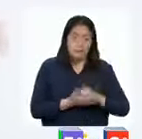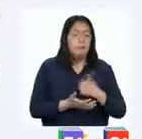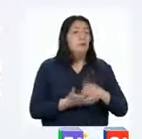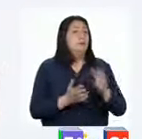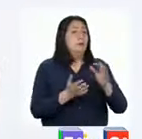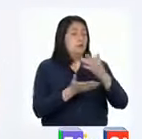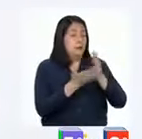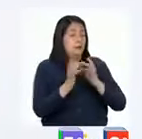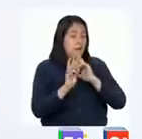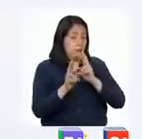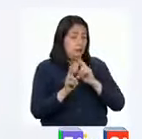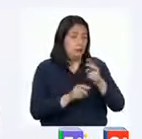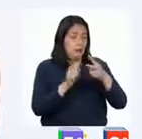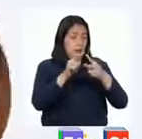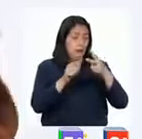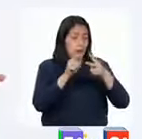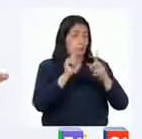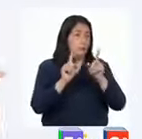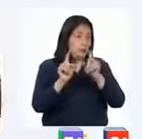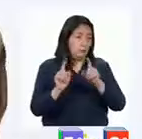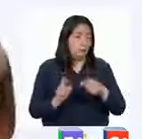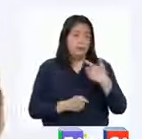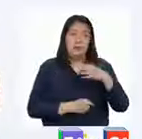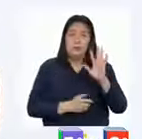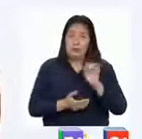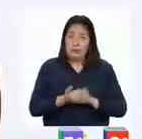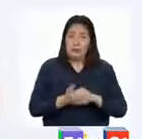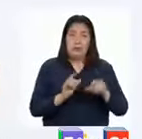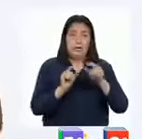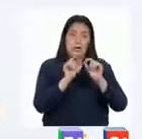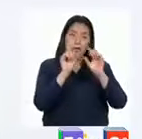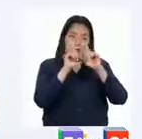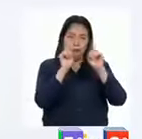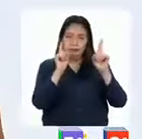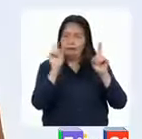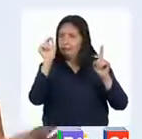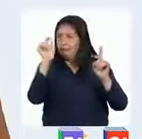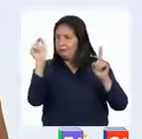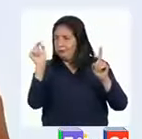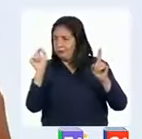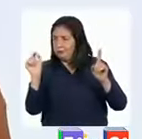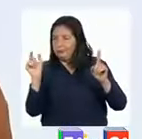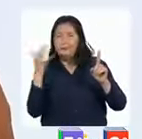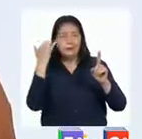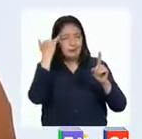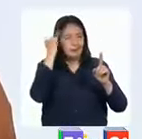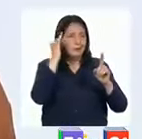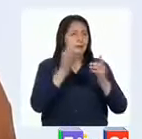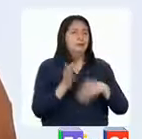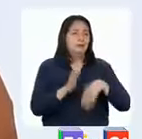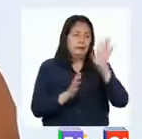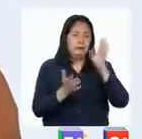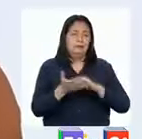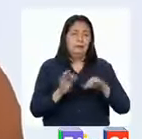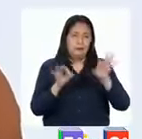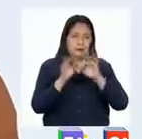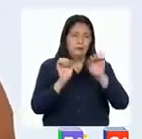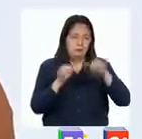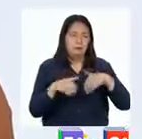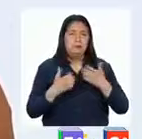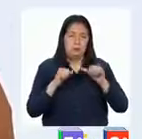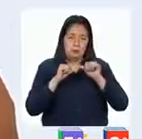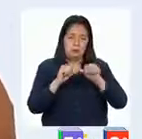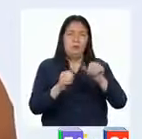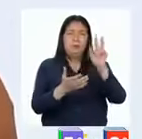las respuestas a las dos preguntas y que hemos hecho las sumillas que nos ayudarán a retomar las ideas más importantes, podemos